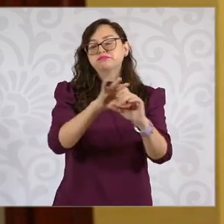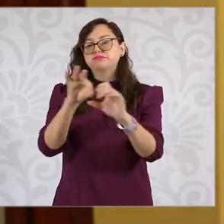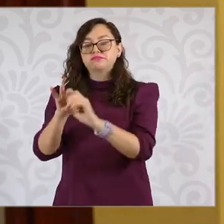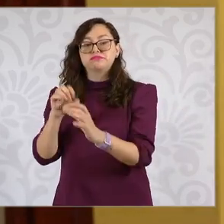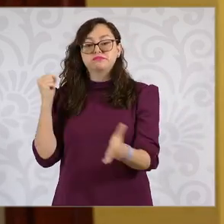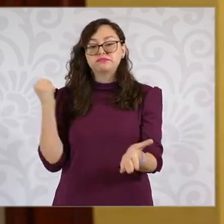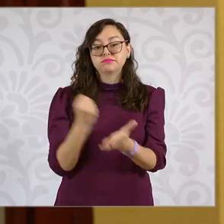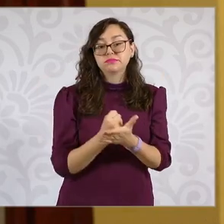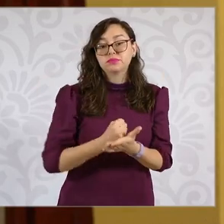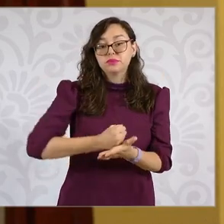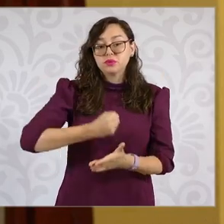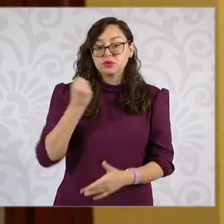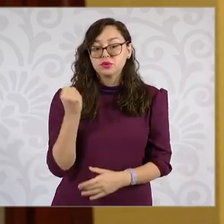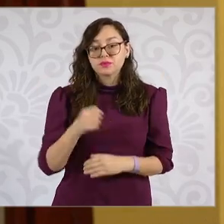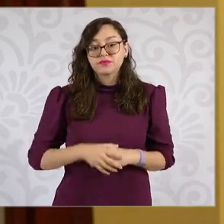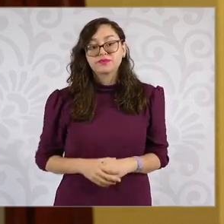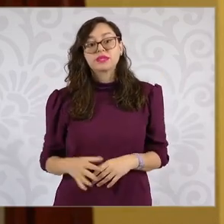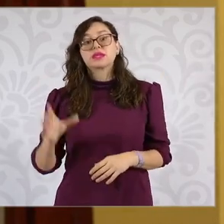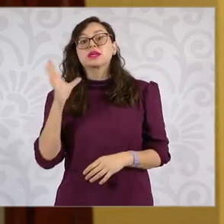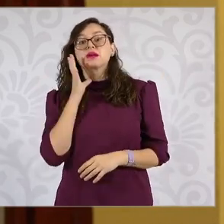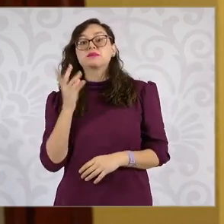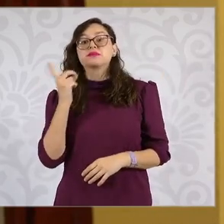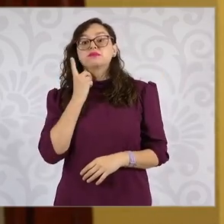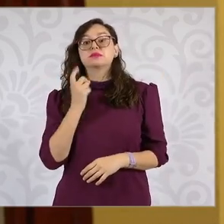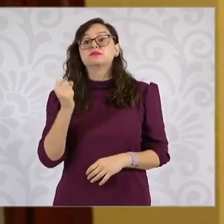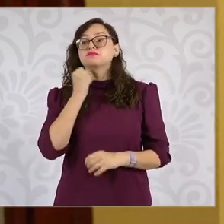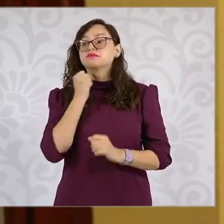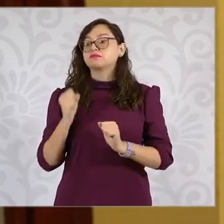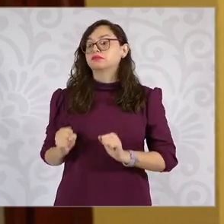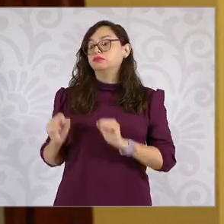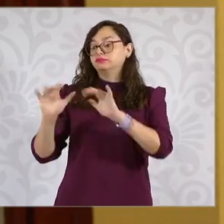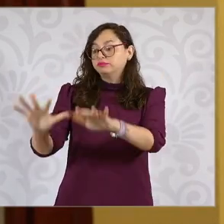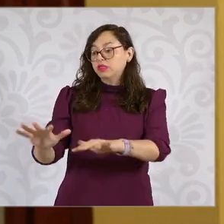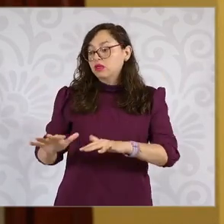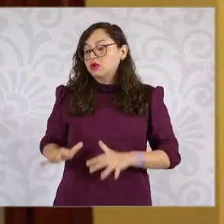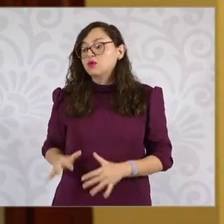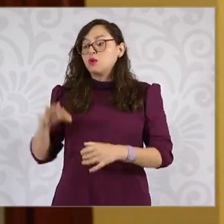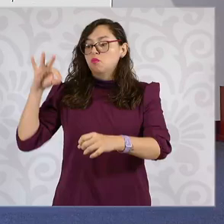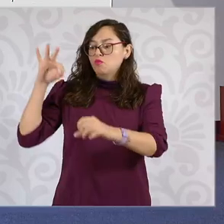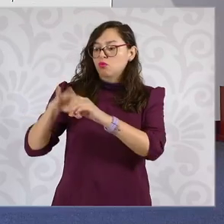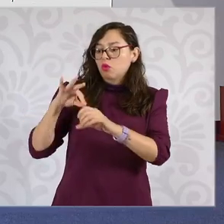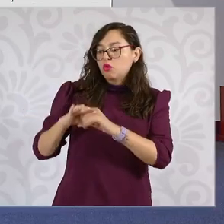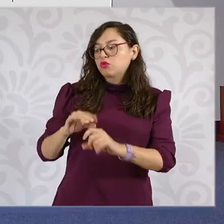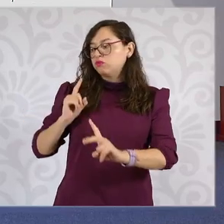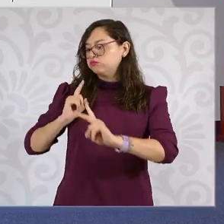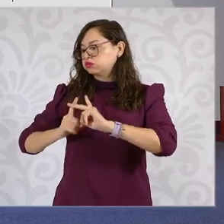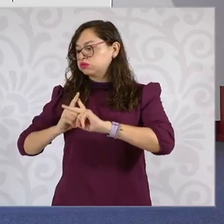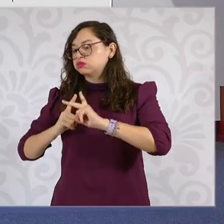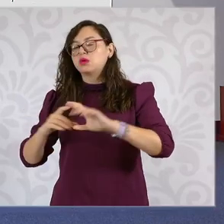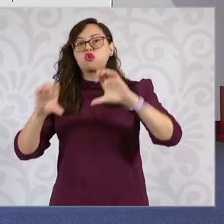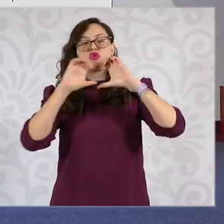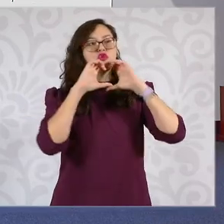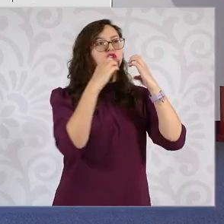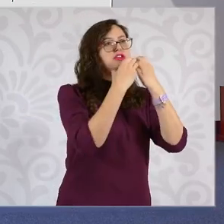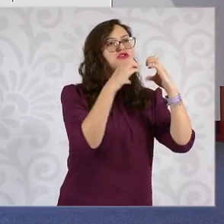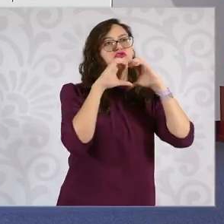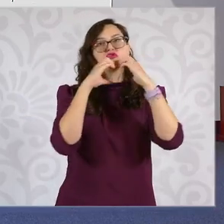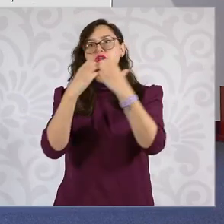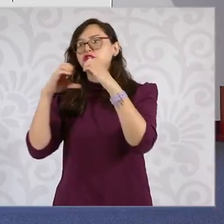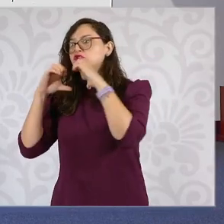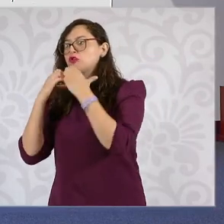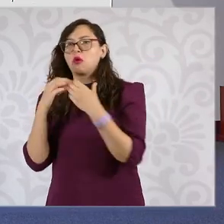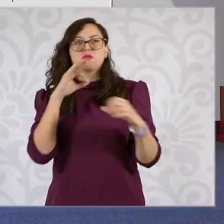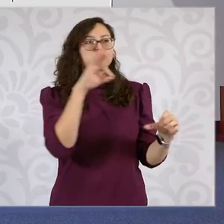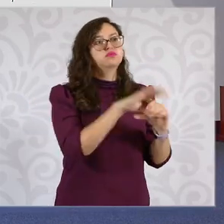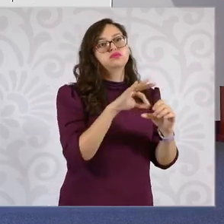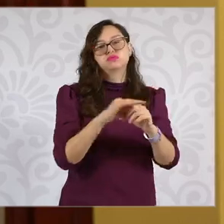Comisión Permanente, en su caso, harán el cómputo de los votos de las legislaturas y la declaración de haber